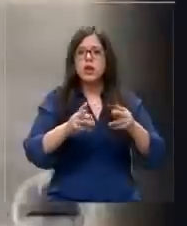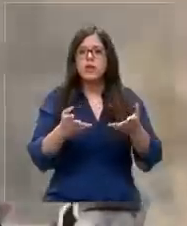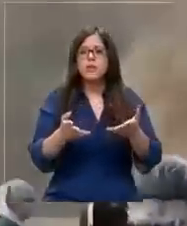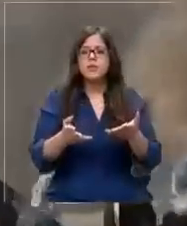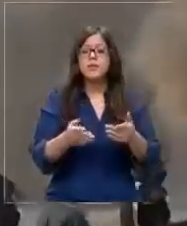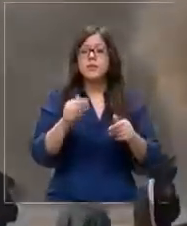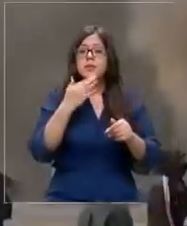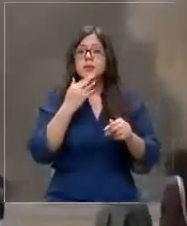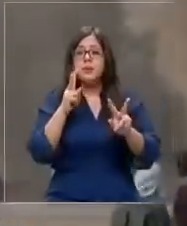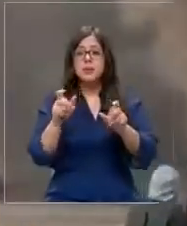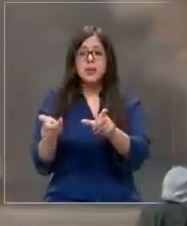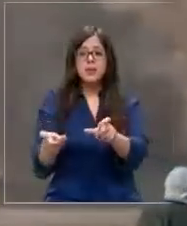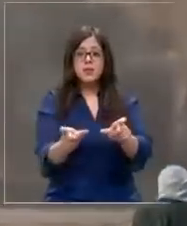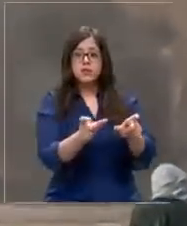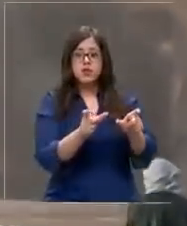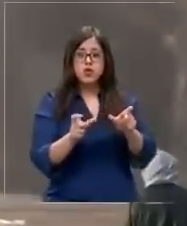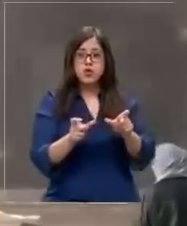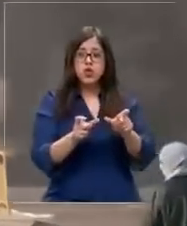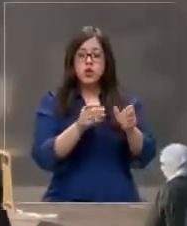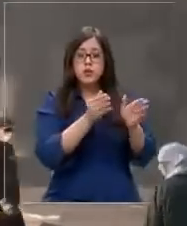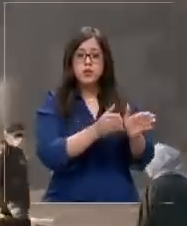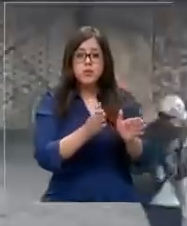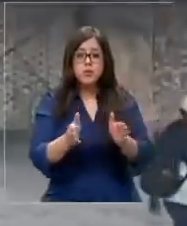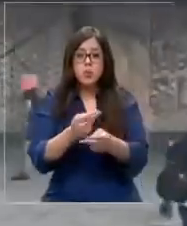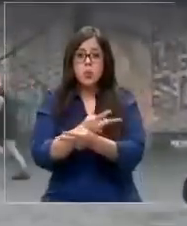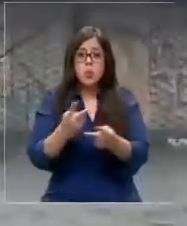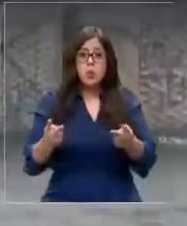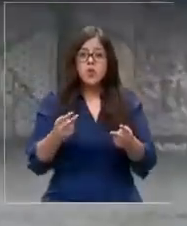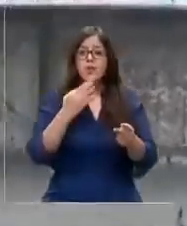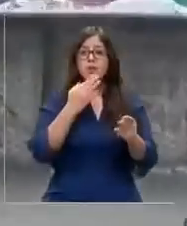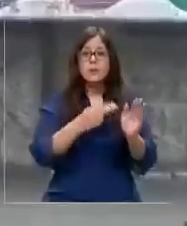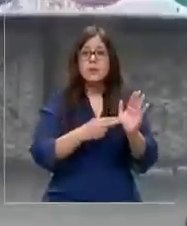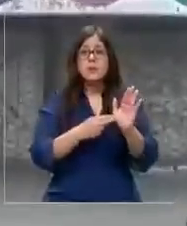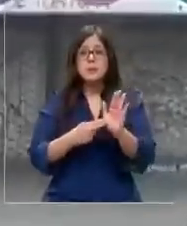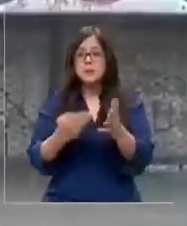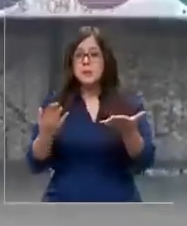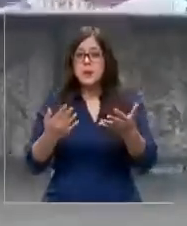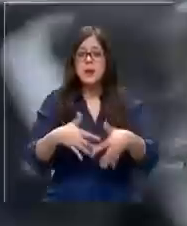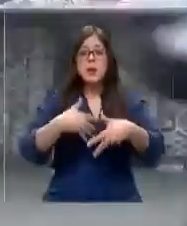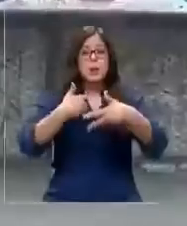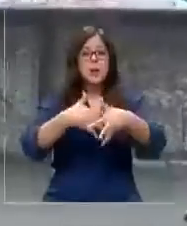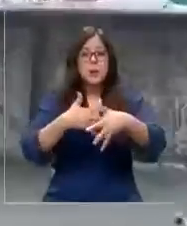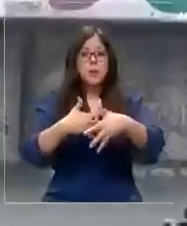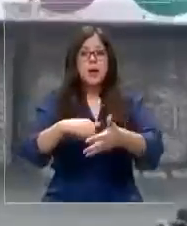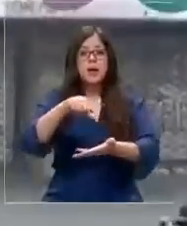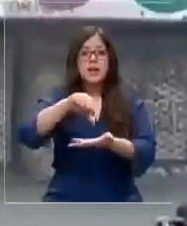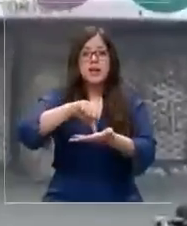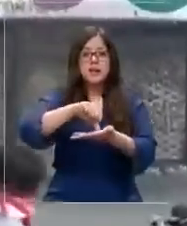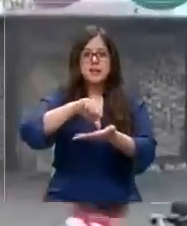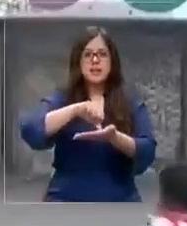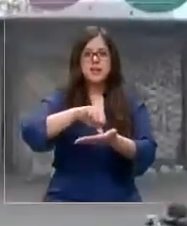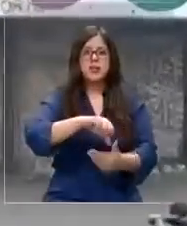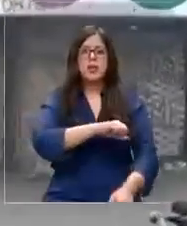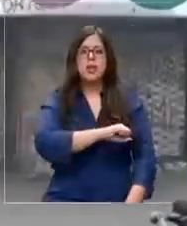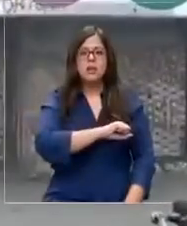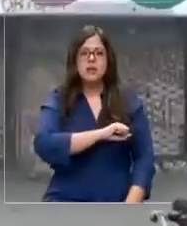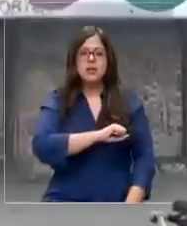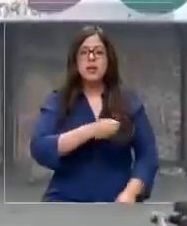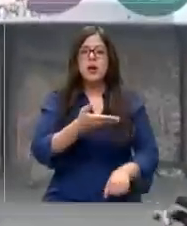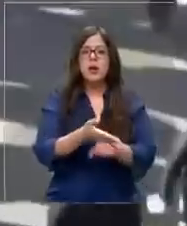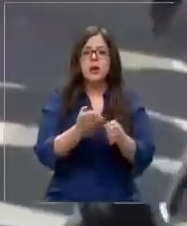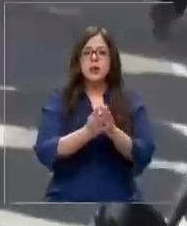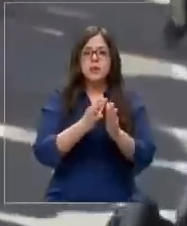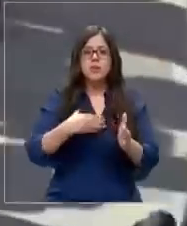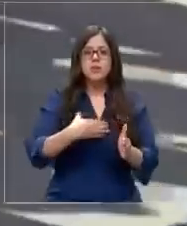orden público también está bajo la lupa. El ejemplo que siempre sale a la luz son las manifestaciones en el centro neurálgico de la capital y pidió